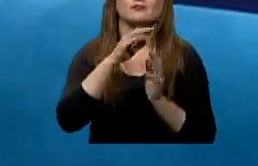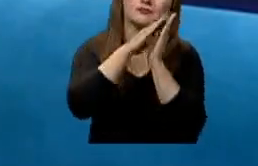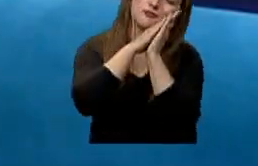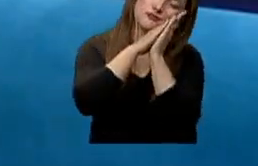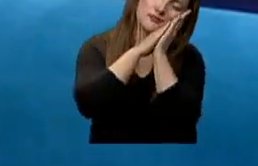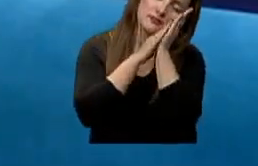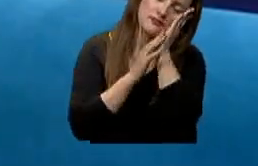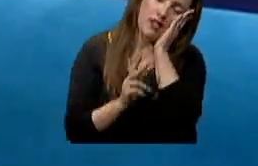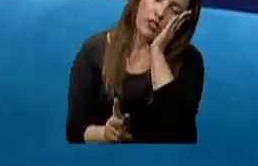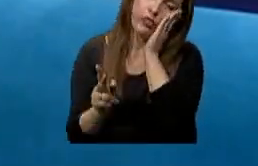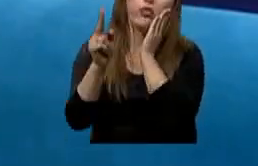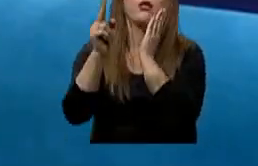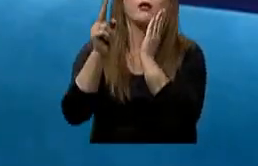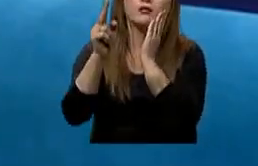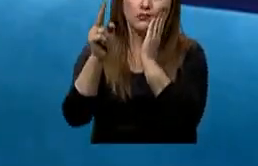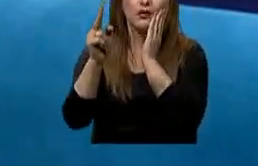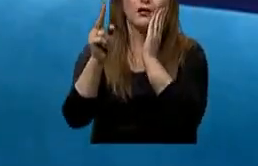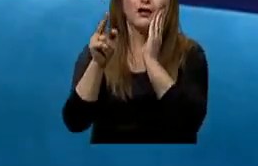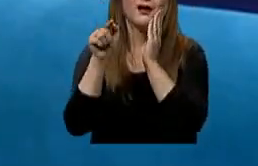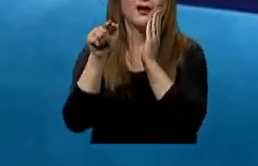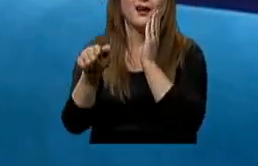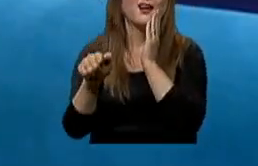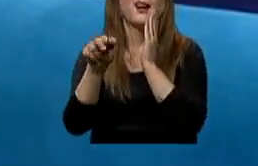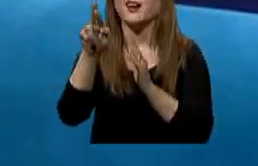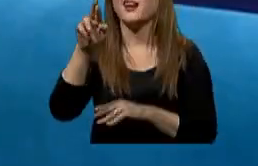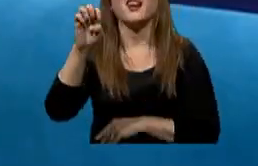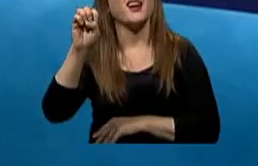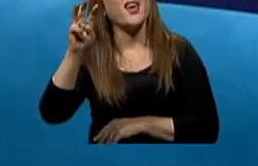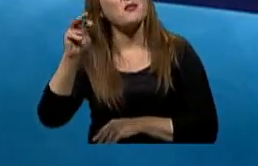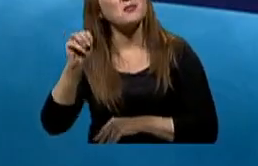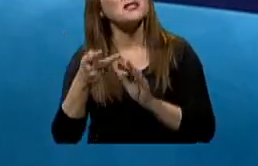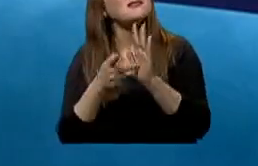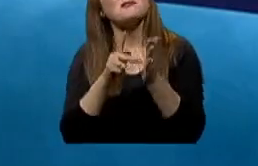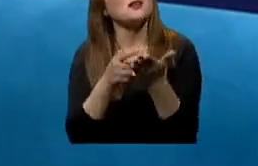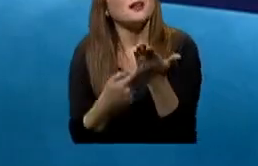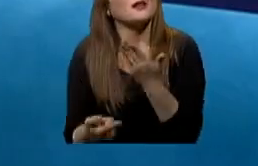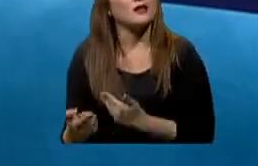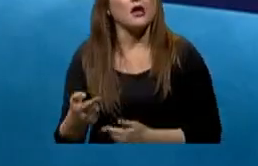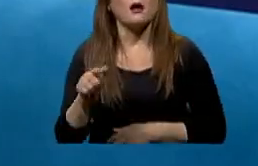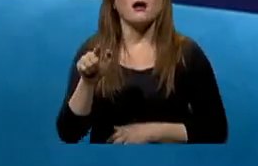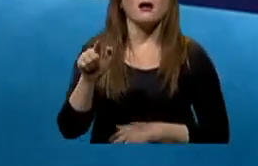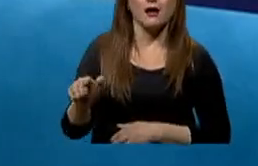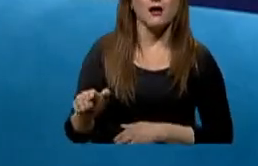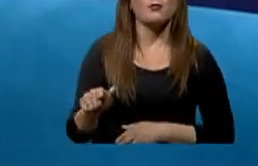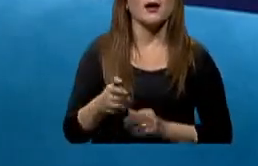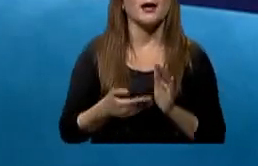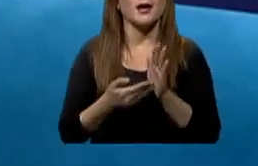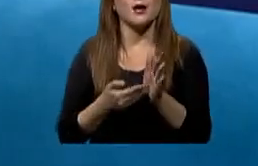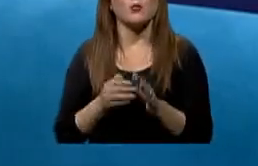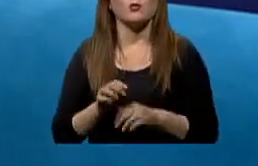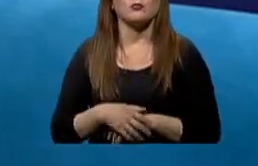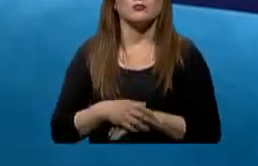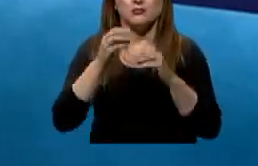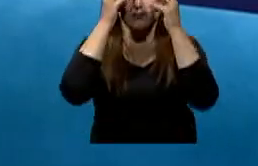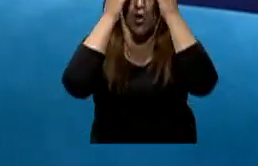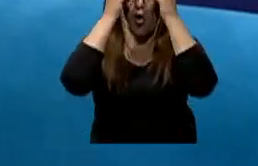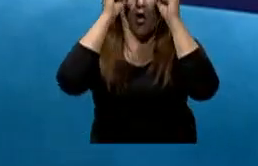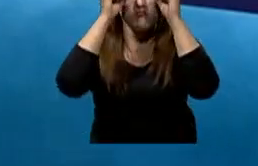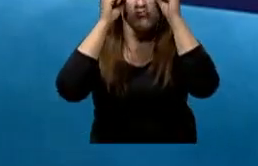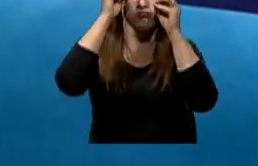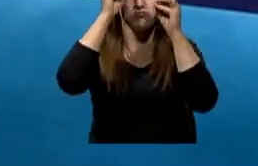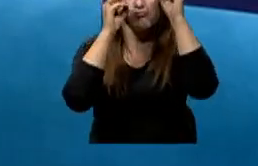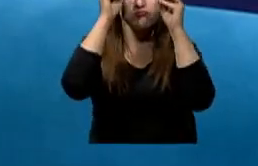El sueño REM es una etapa del sueño que se caracteriza por movimientos oculares rápidos, hay